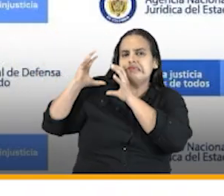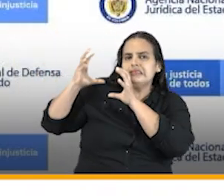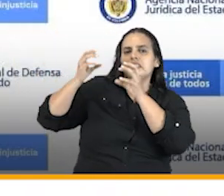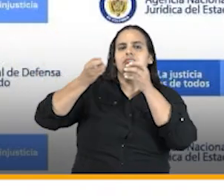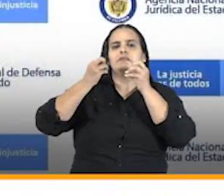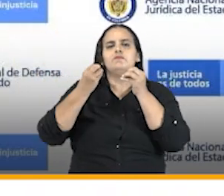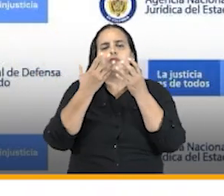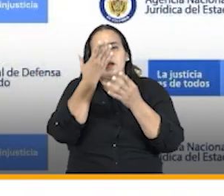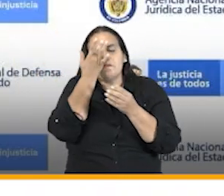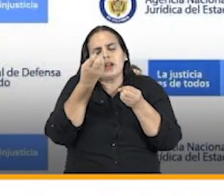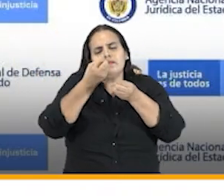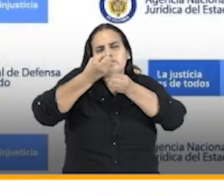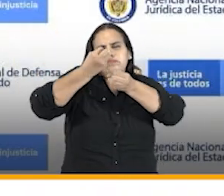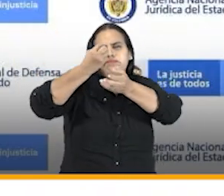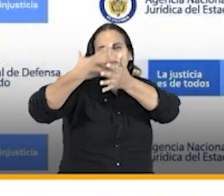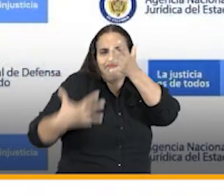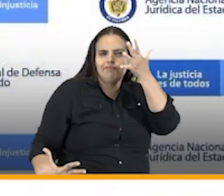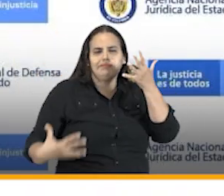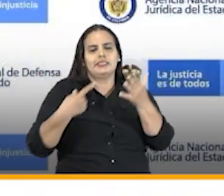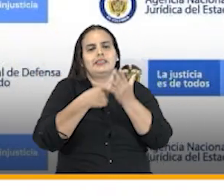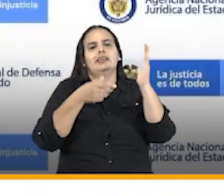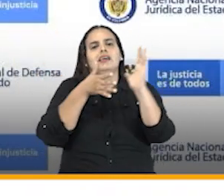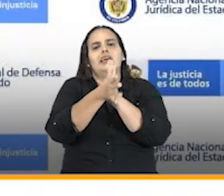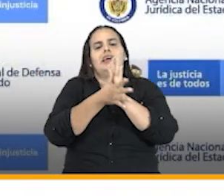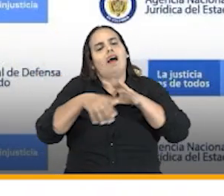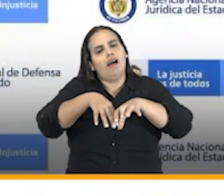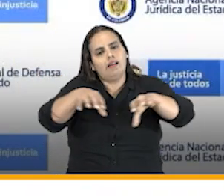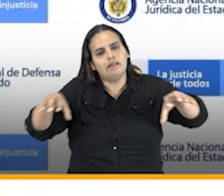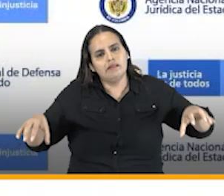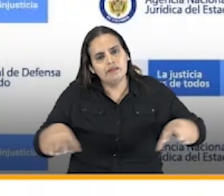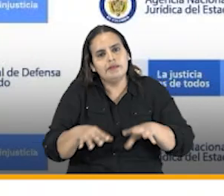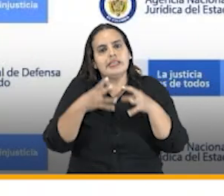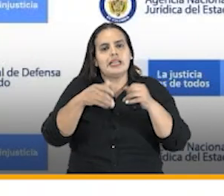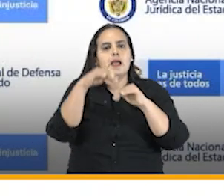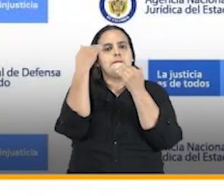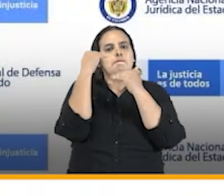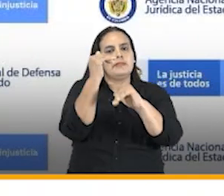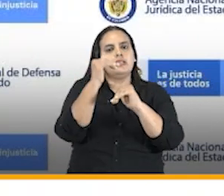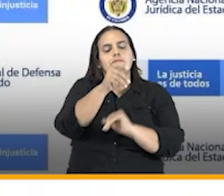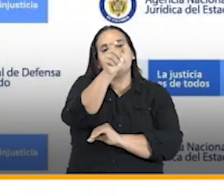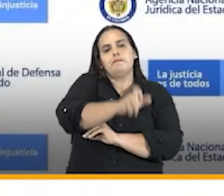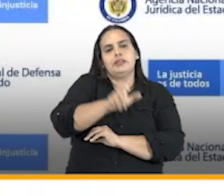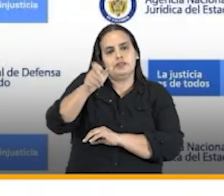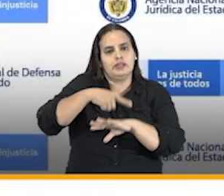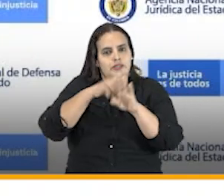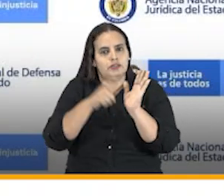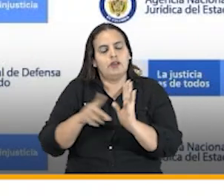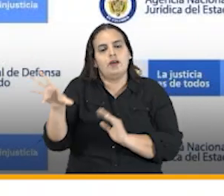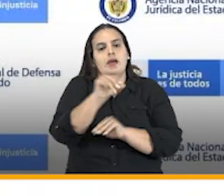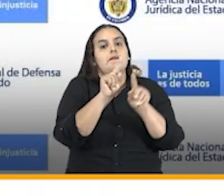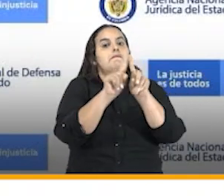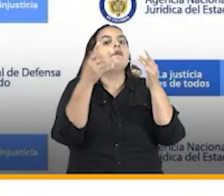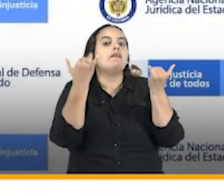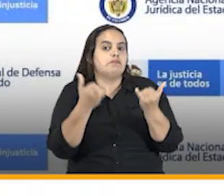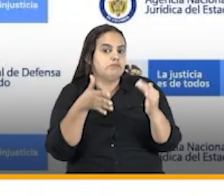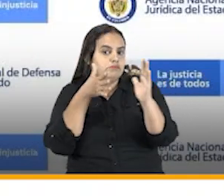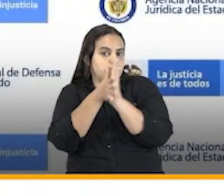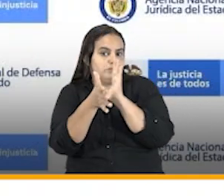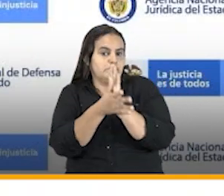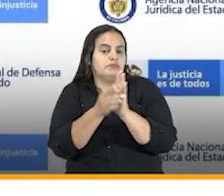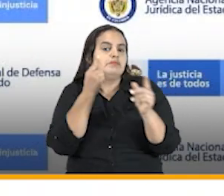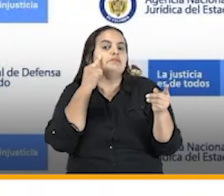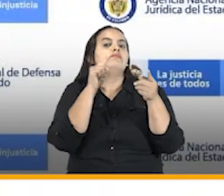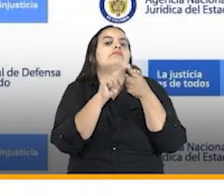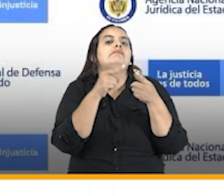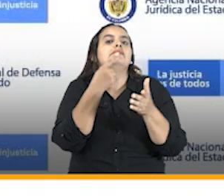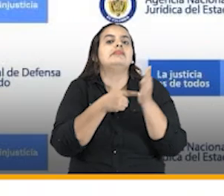por los mismos asuntos que se trata que es las garantías mínimas de las personas sin embargo si debemos decir que